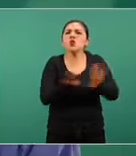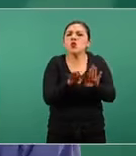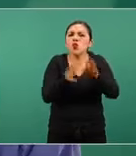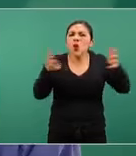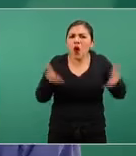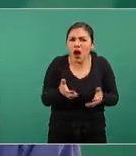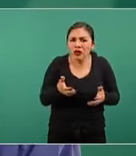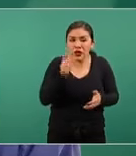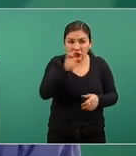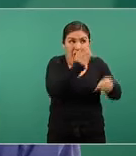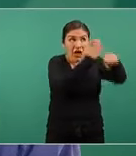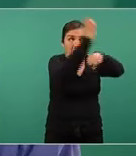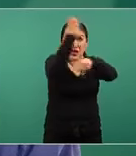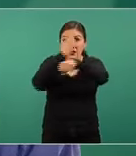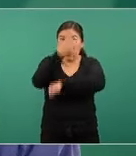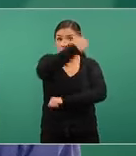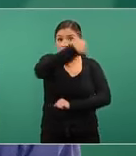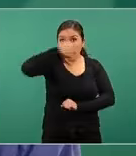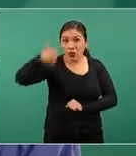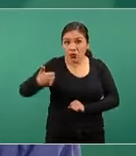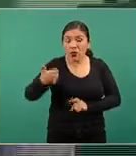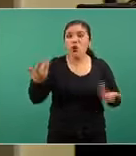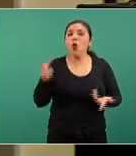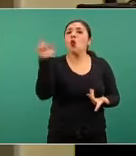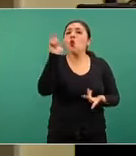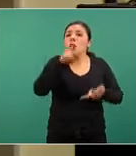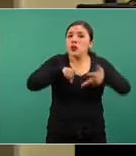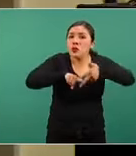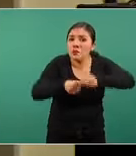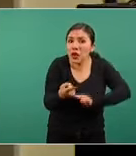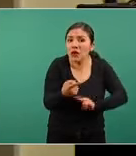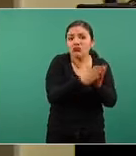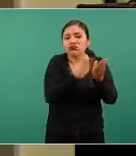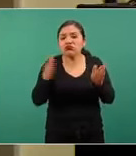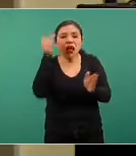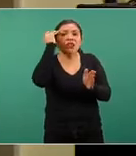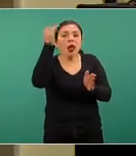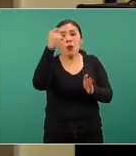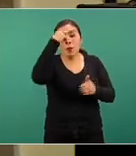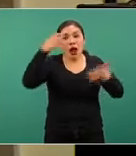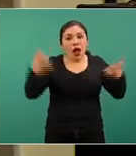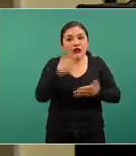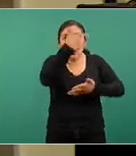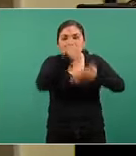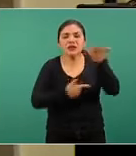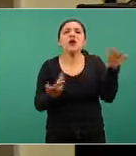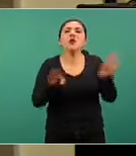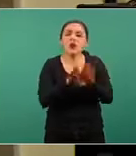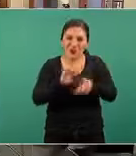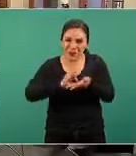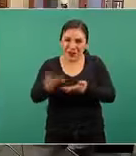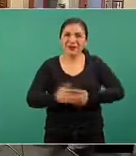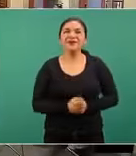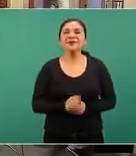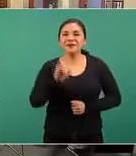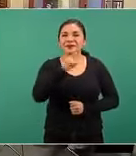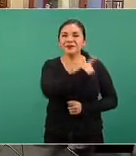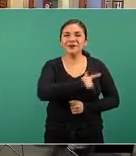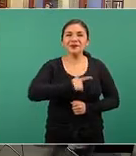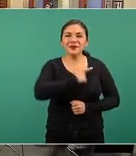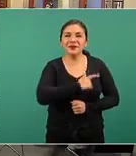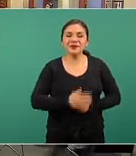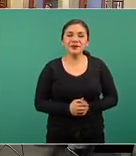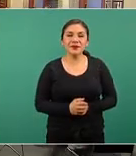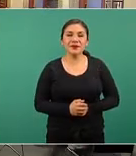¿Si va a ser estado por estado? ¿A partir de cuándo o cuál es el plazo para realizarlo? Gracias. Cómo no, con mucho gusto.